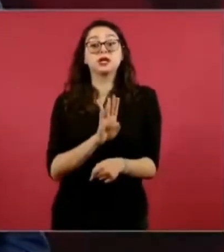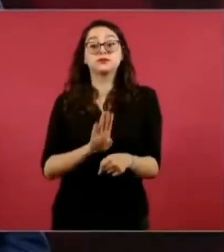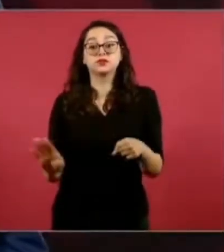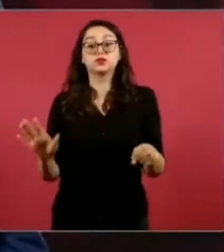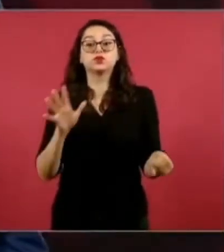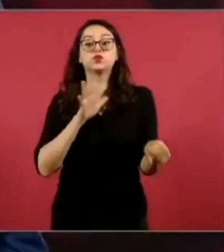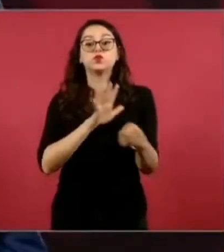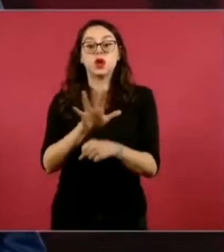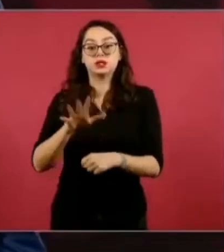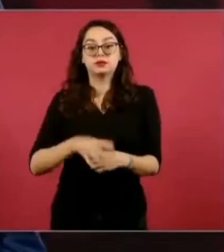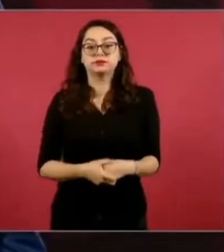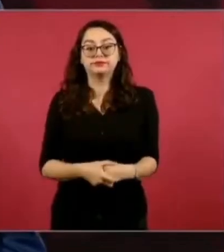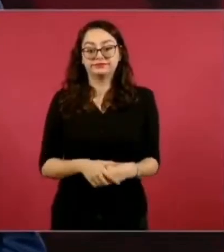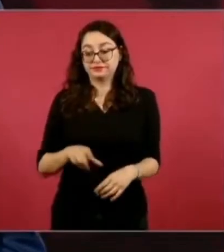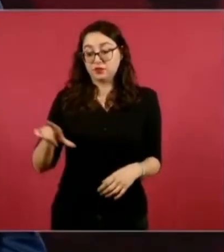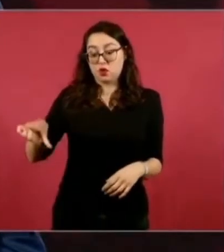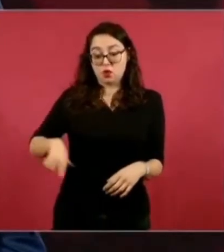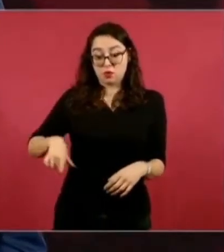transformación.